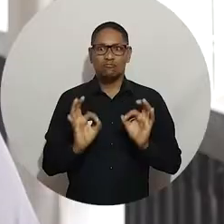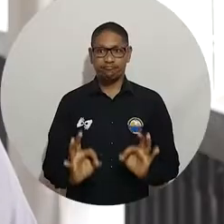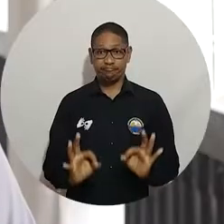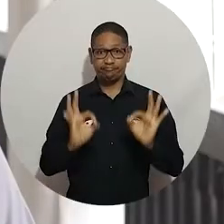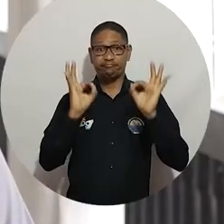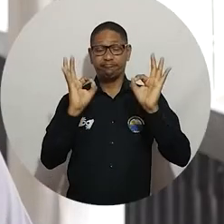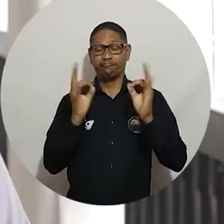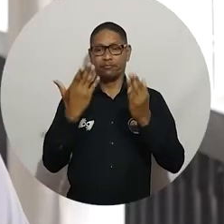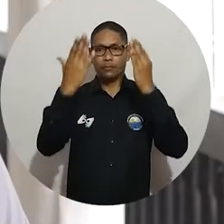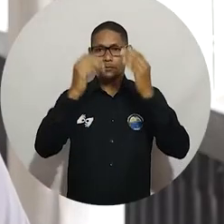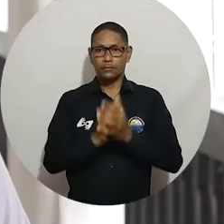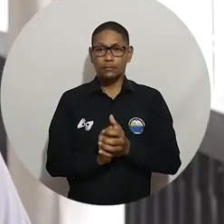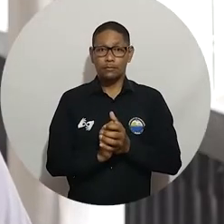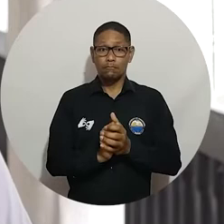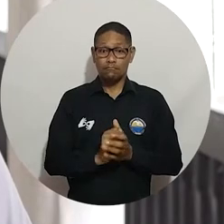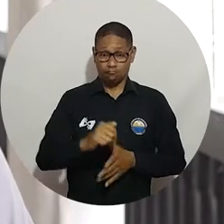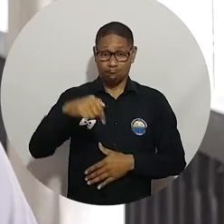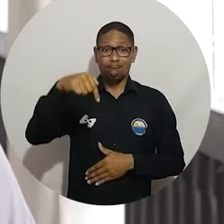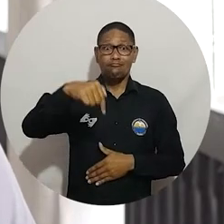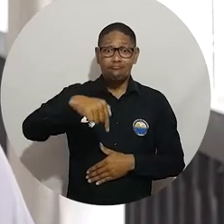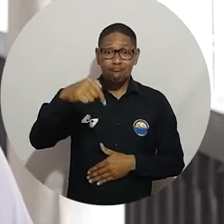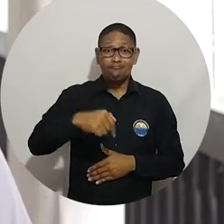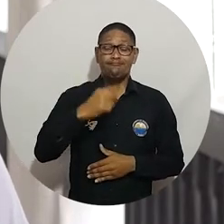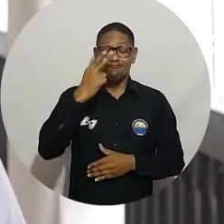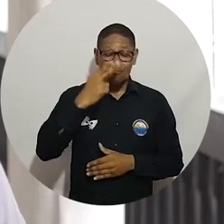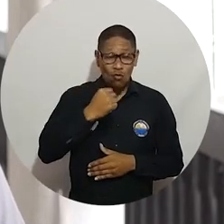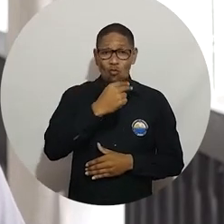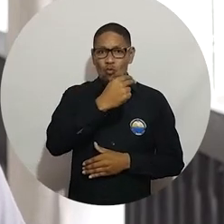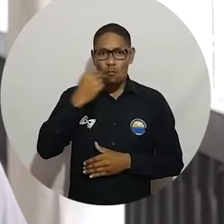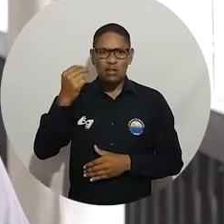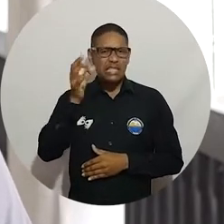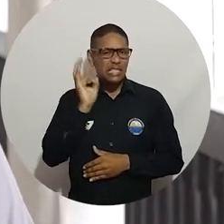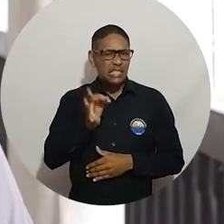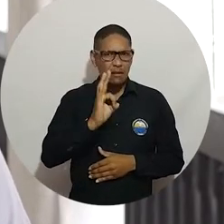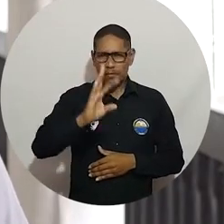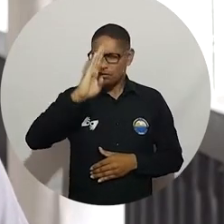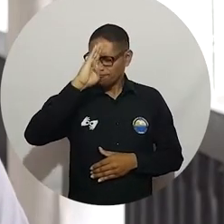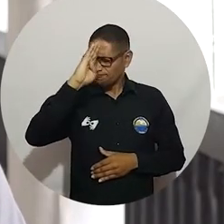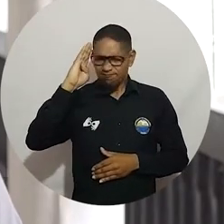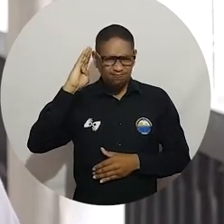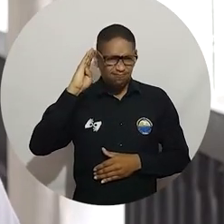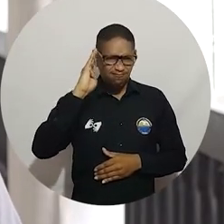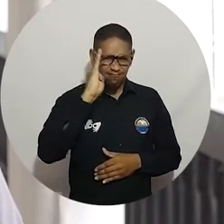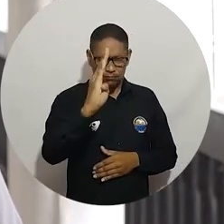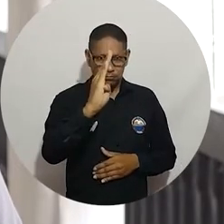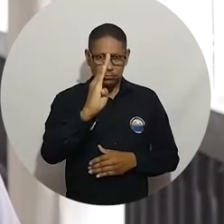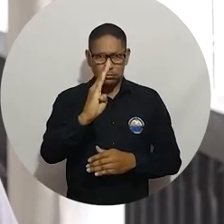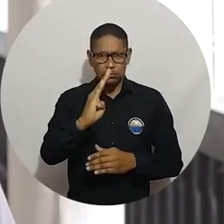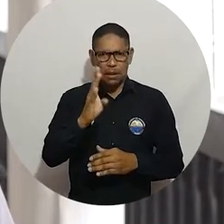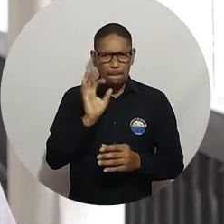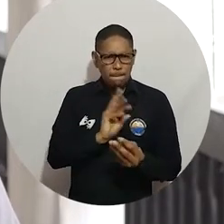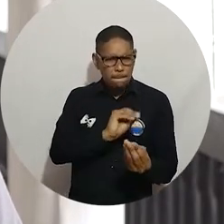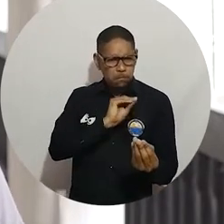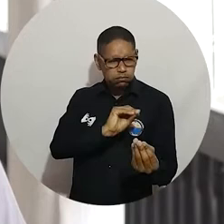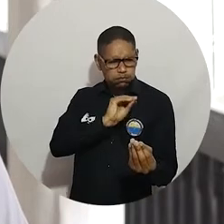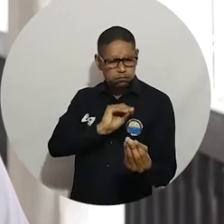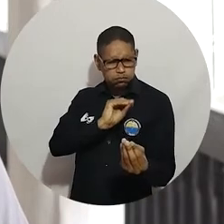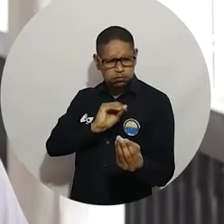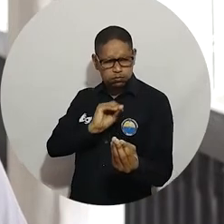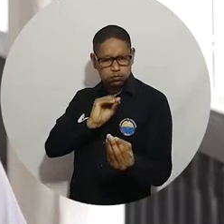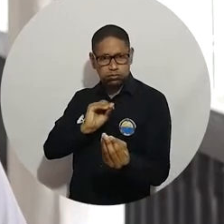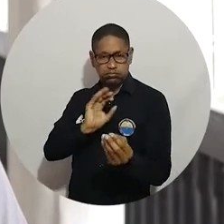El estar acreditados internacionalmente nos permite como programa pertenecer a un grupo de países del